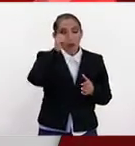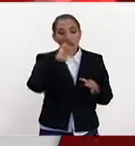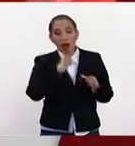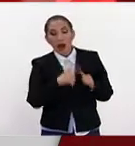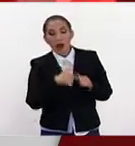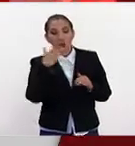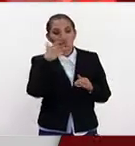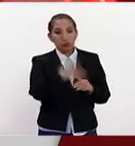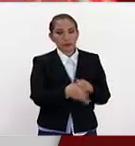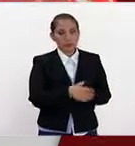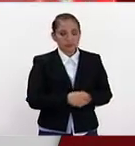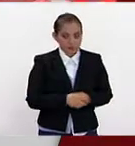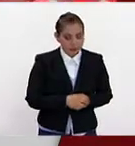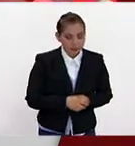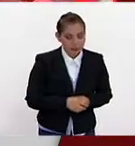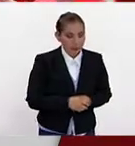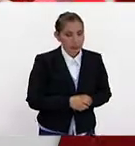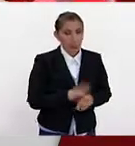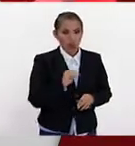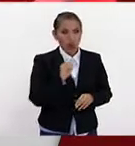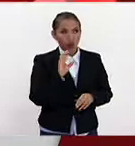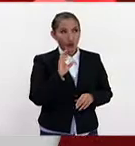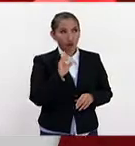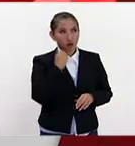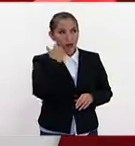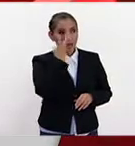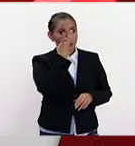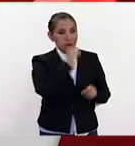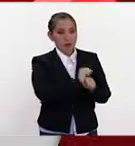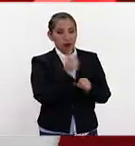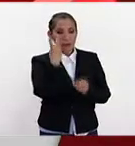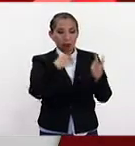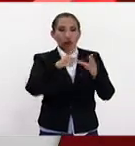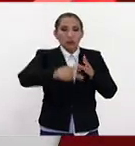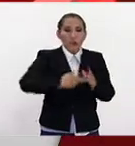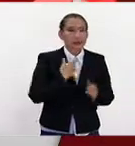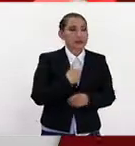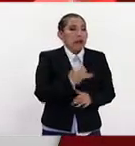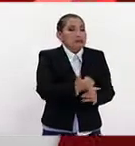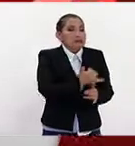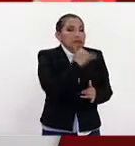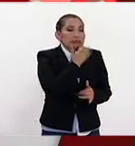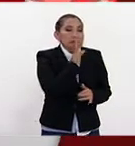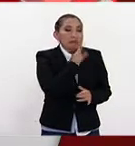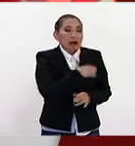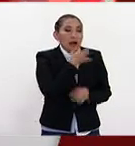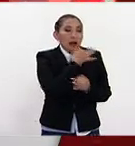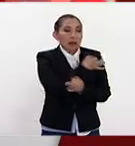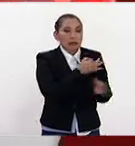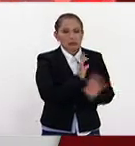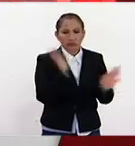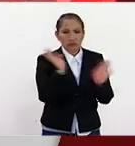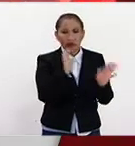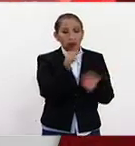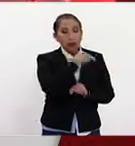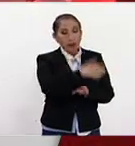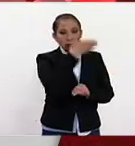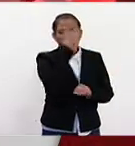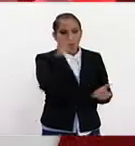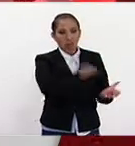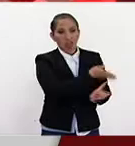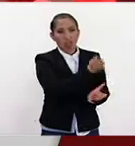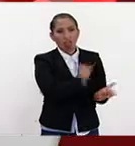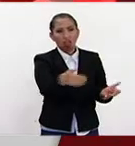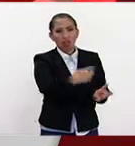algo. Ahora, no quiero venir en tres semanas y tener alguna mala noticia, porque sabemos que él es impredecible,